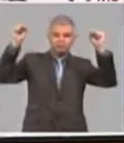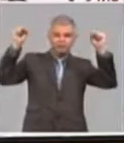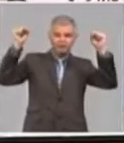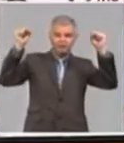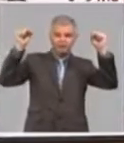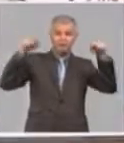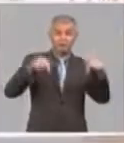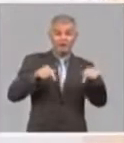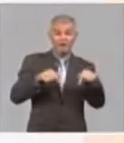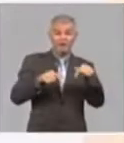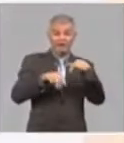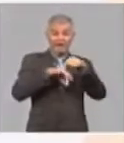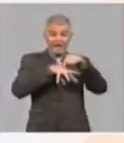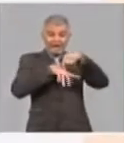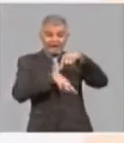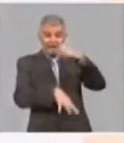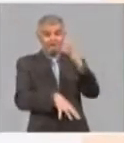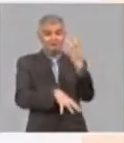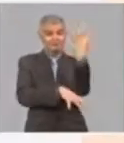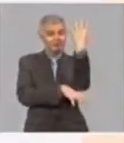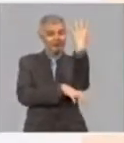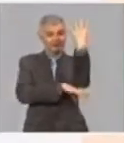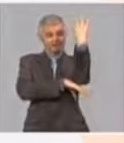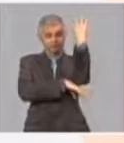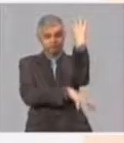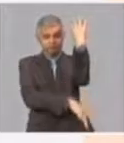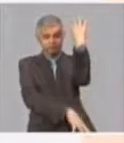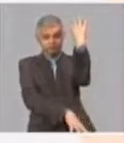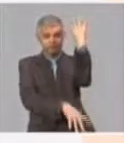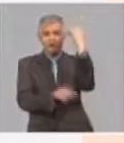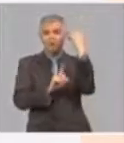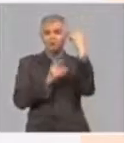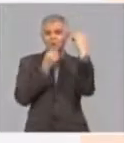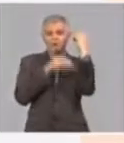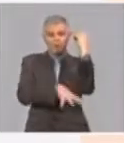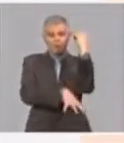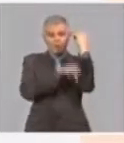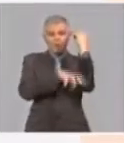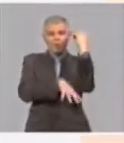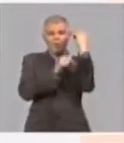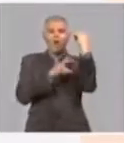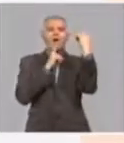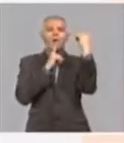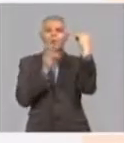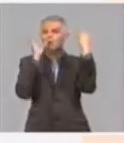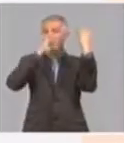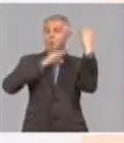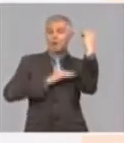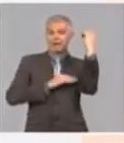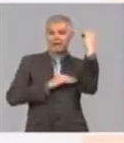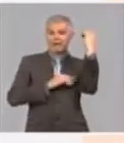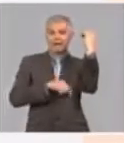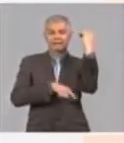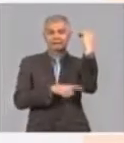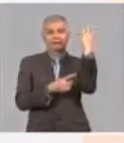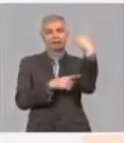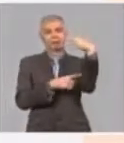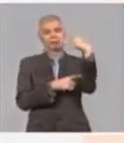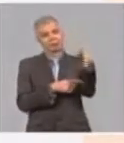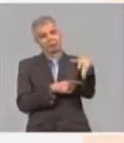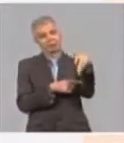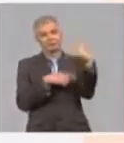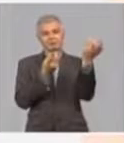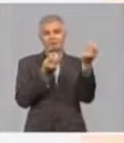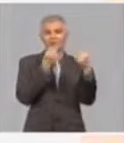cuando las raíces de las plantas no pueden obtener más humedad del suelo y puede ser definida sobre la base de la humedad que